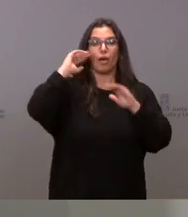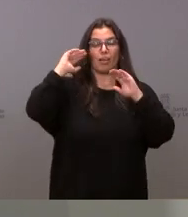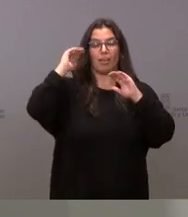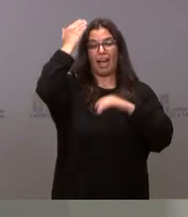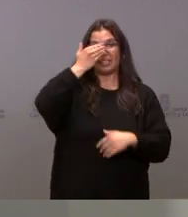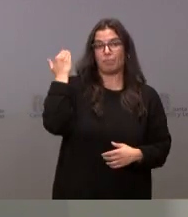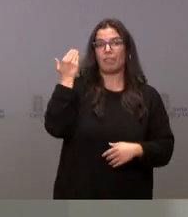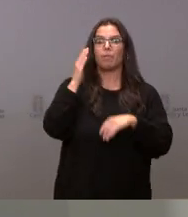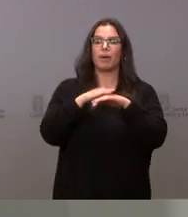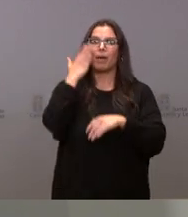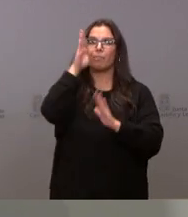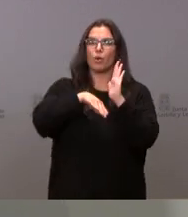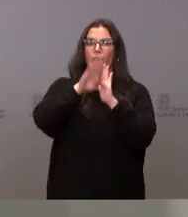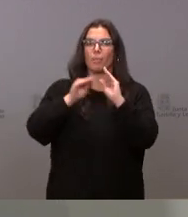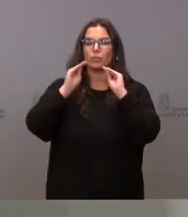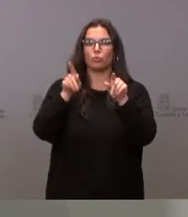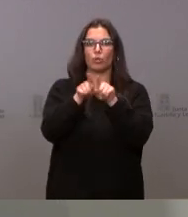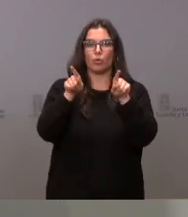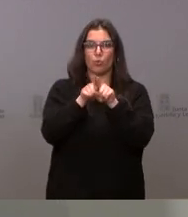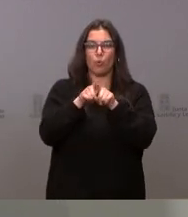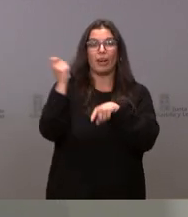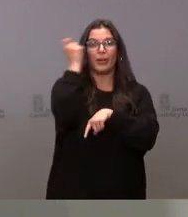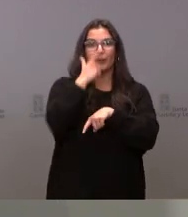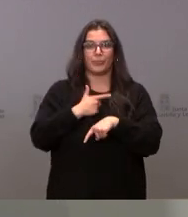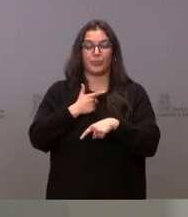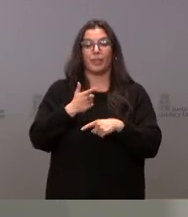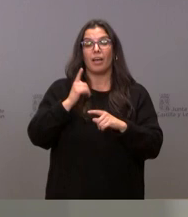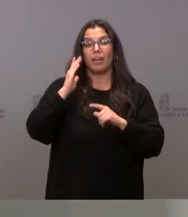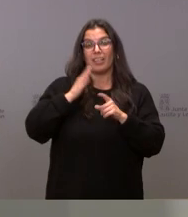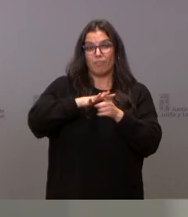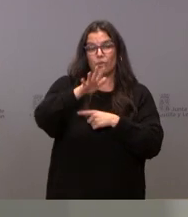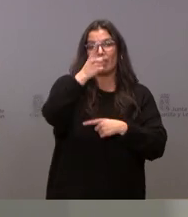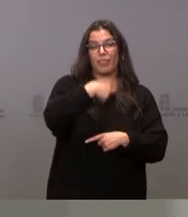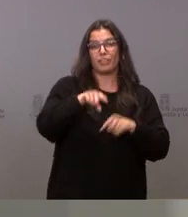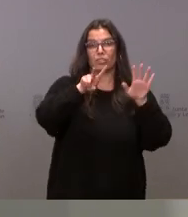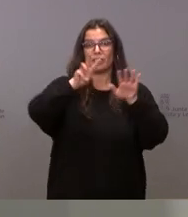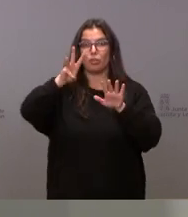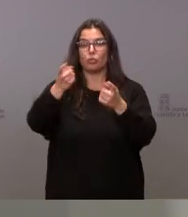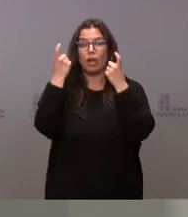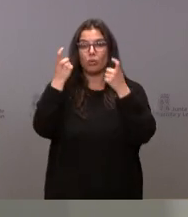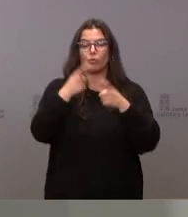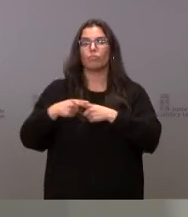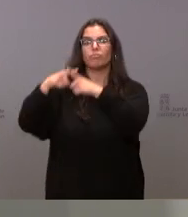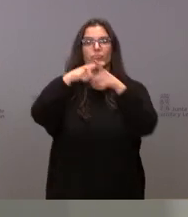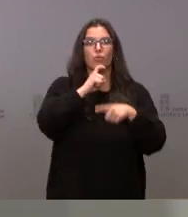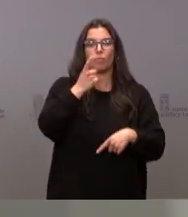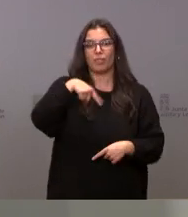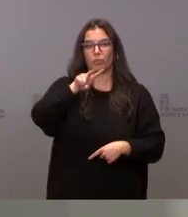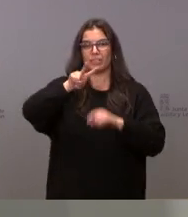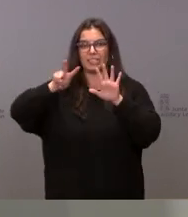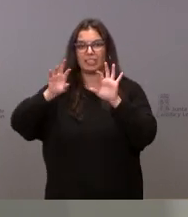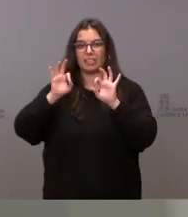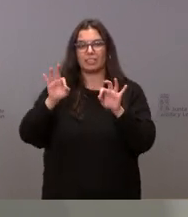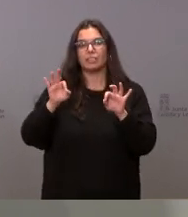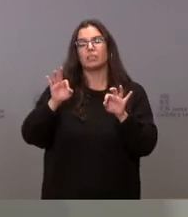escolar, programas que afectan a 168 alumnos repartidos de la siguiente manera, 127 los que